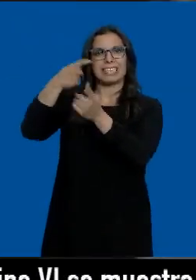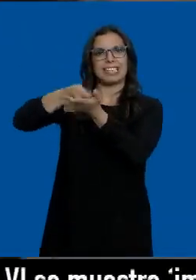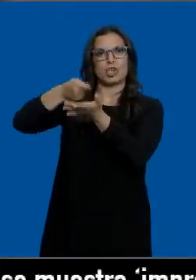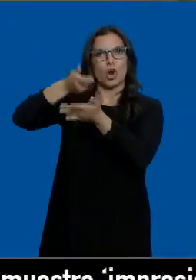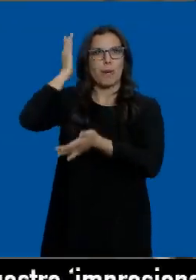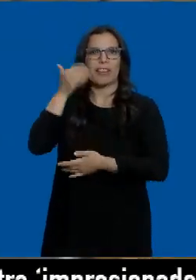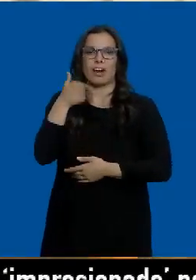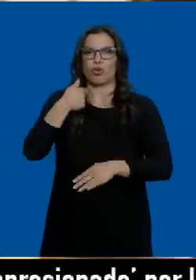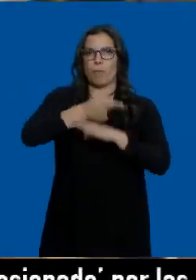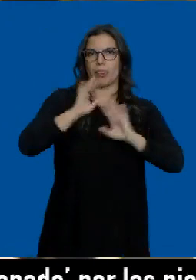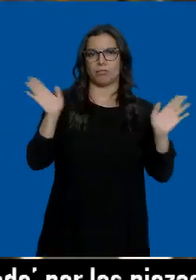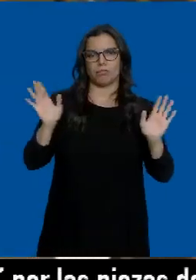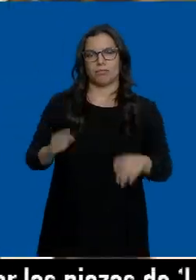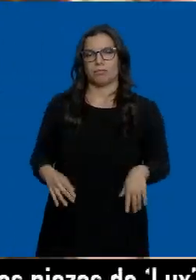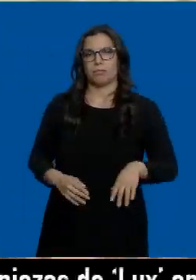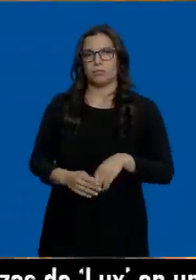Luis Bárcenas.